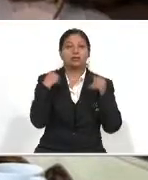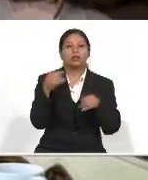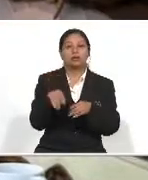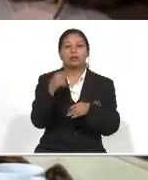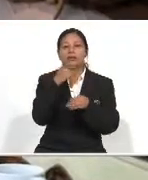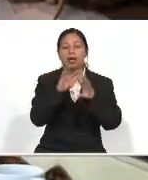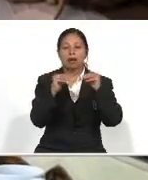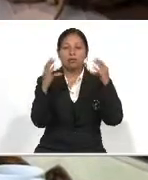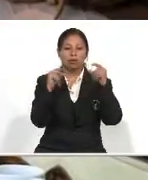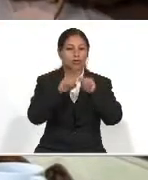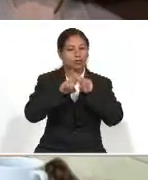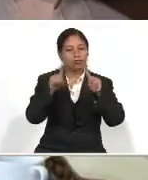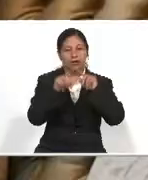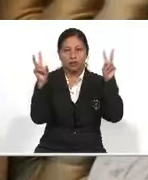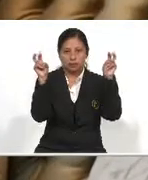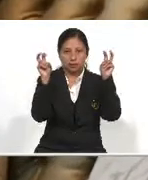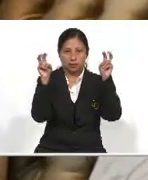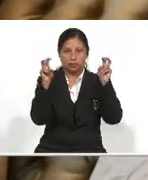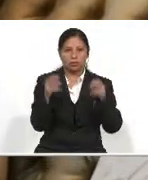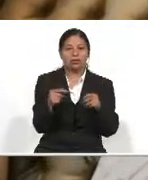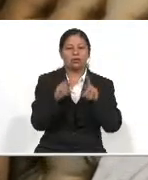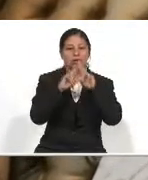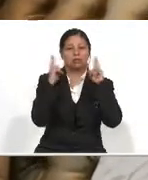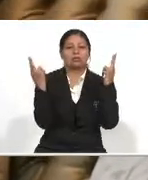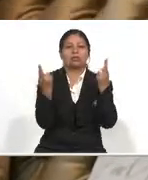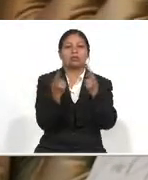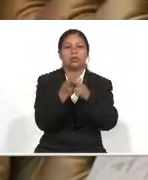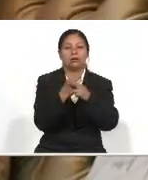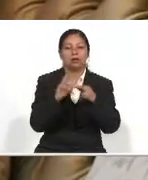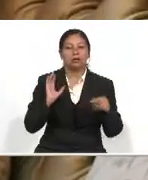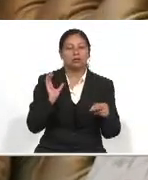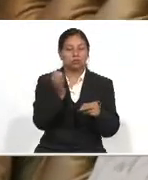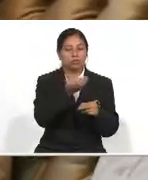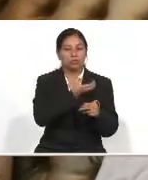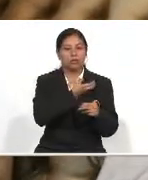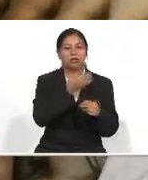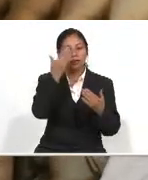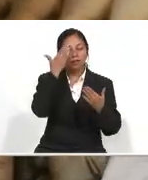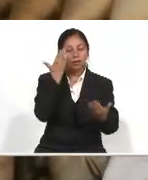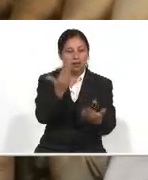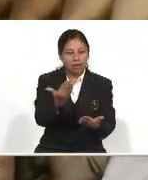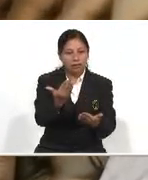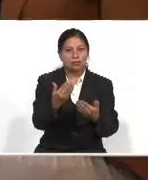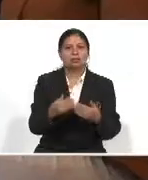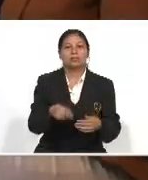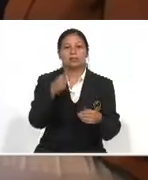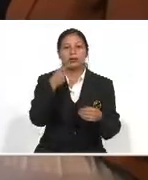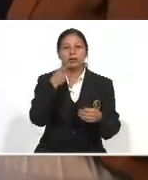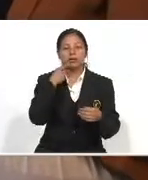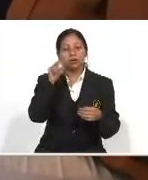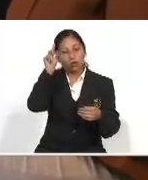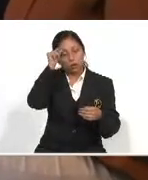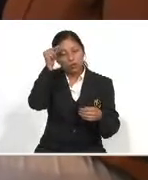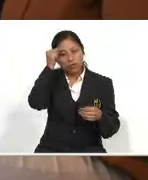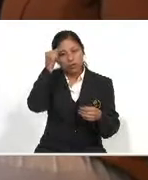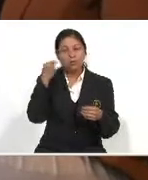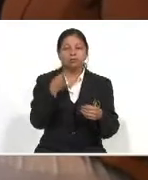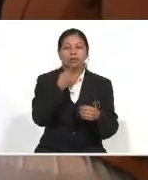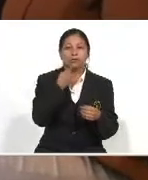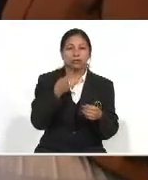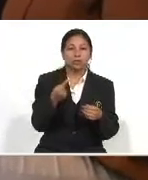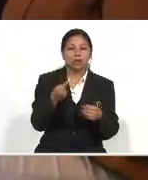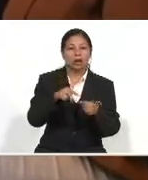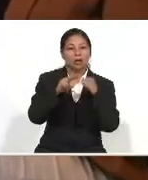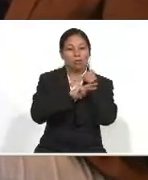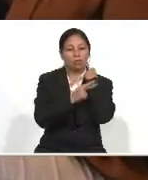conversó de diversos temas de interés nacional Durante la reunión La congresista agradeció al diplomático Por el apoyo que su gobierno ha efectuado al país Especialmente